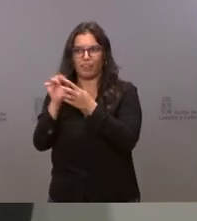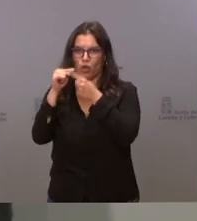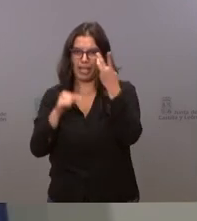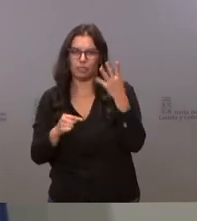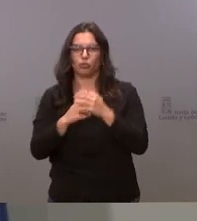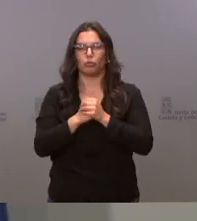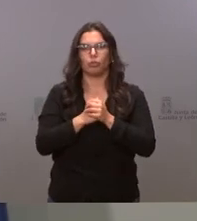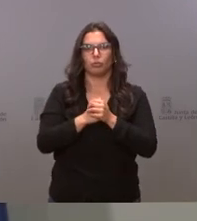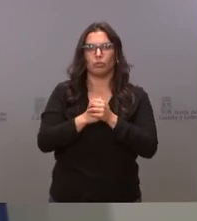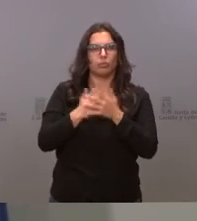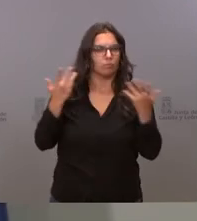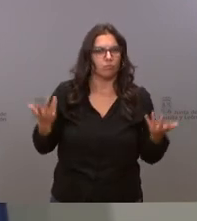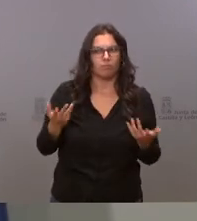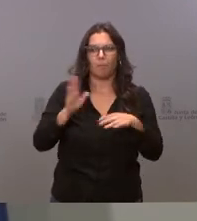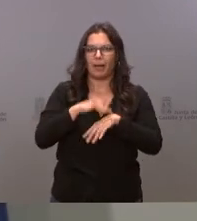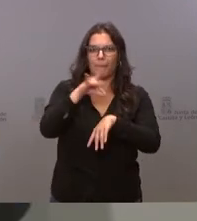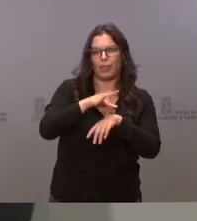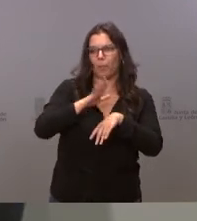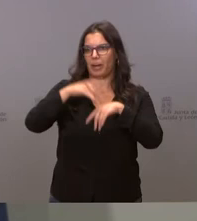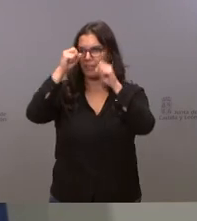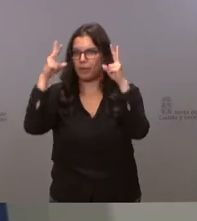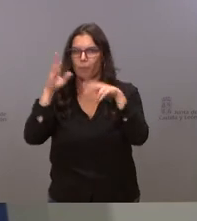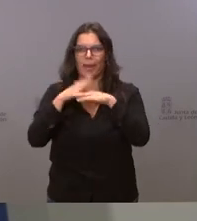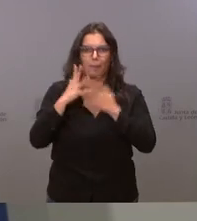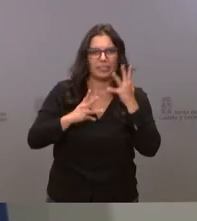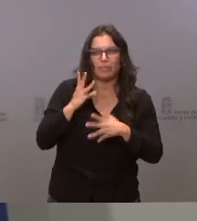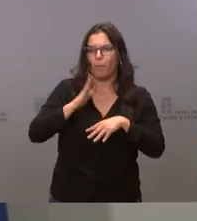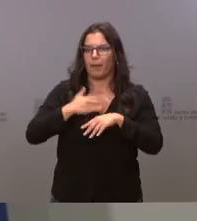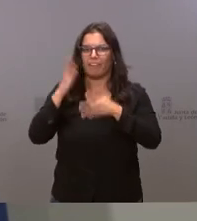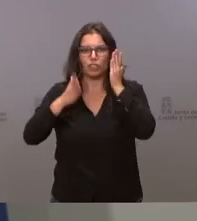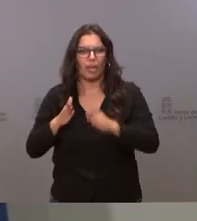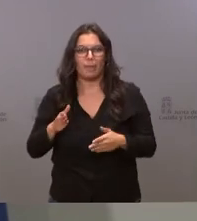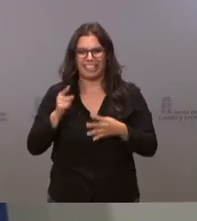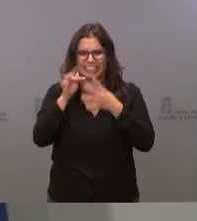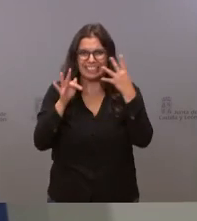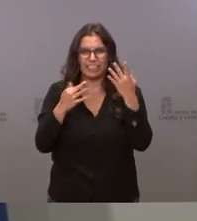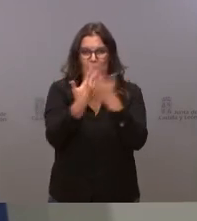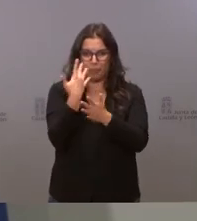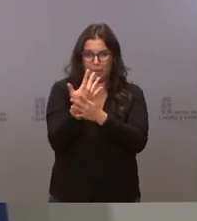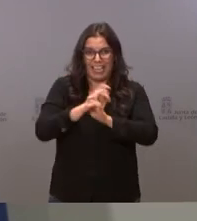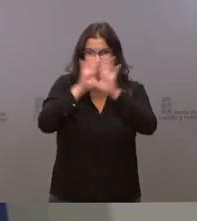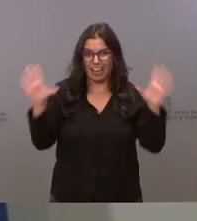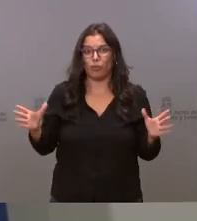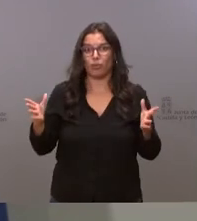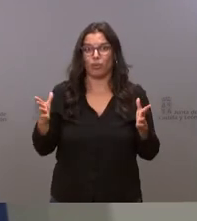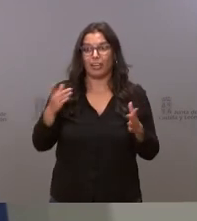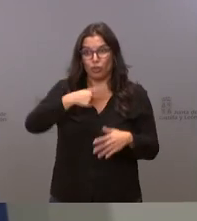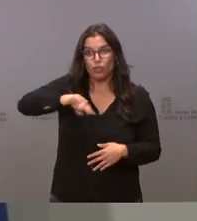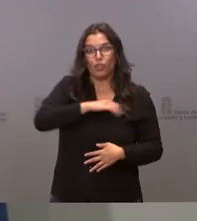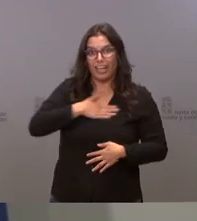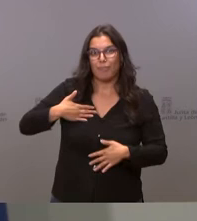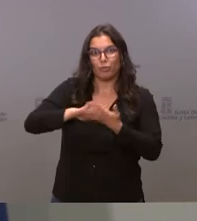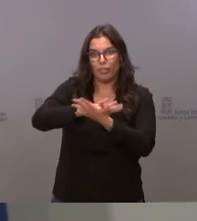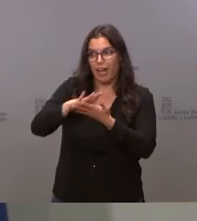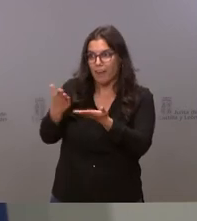prestan más facultativos esto es la enfermería estos son servicios administrativos esto es fisioterapia eso es de lo que queremos hablar pero